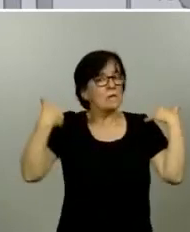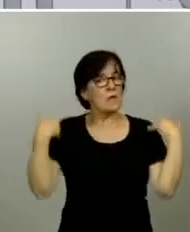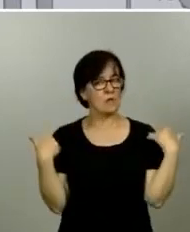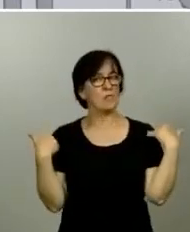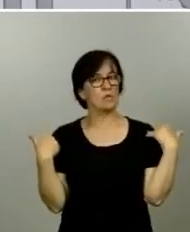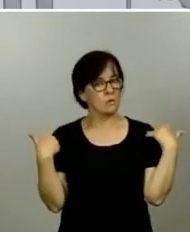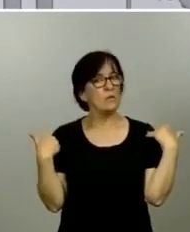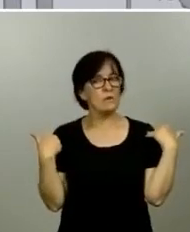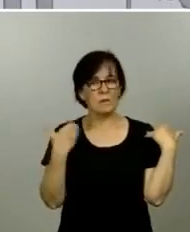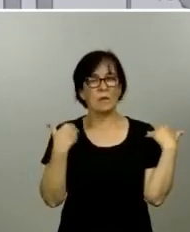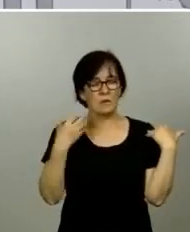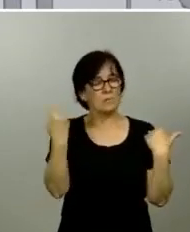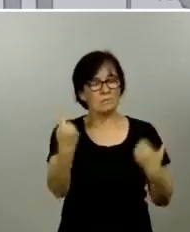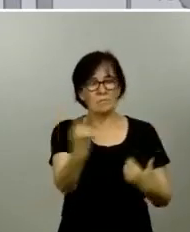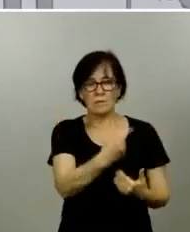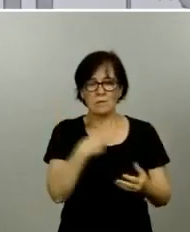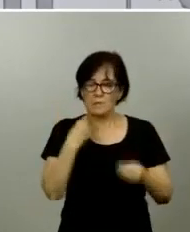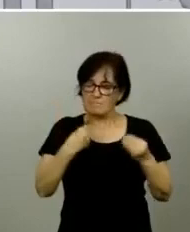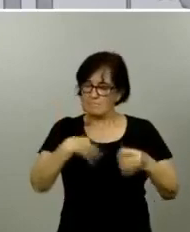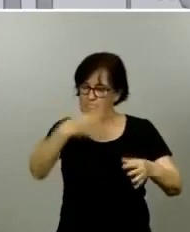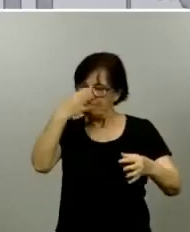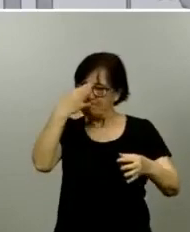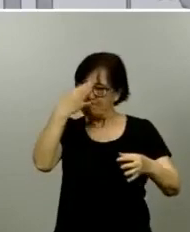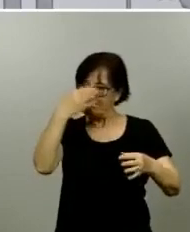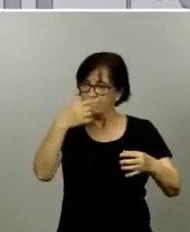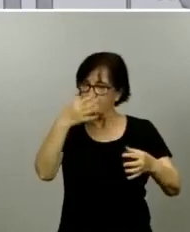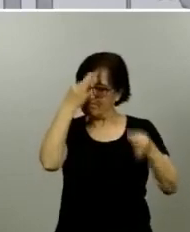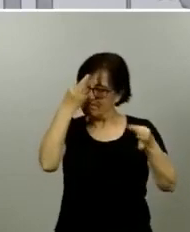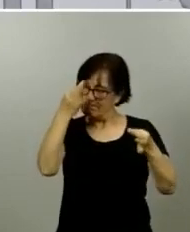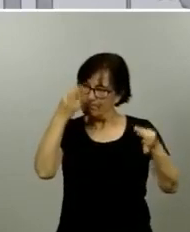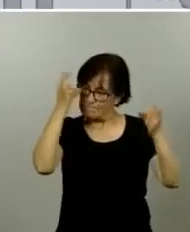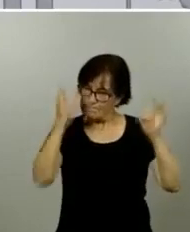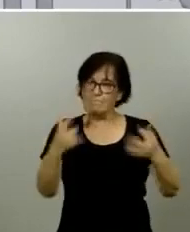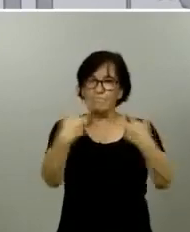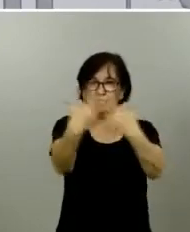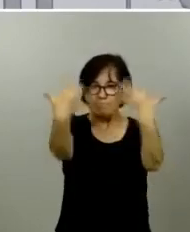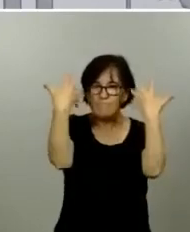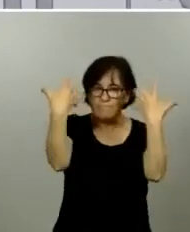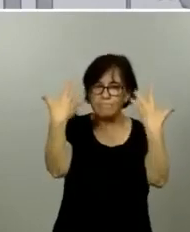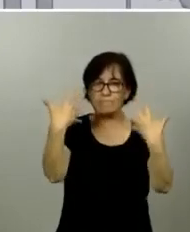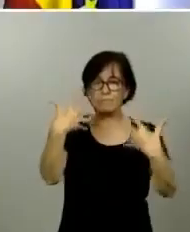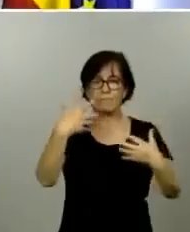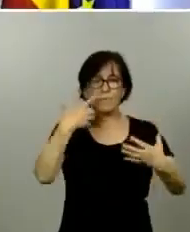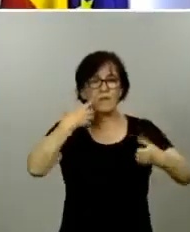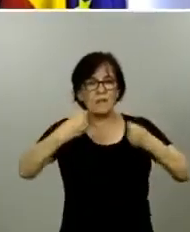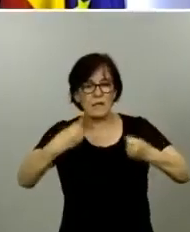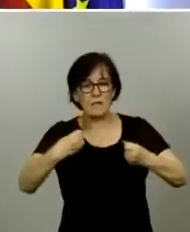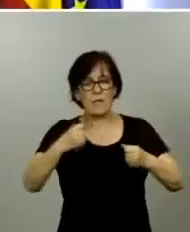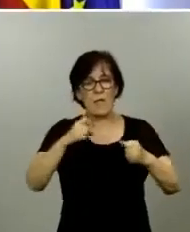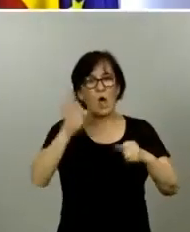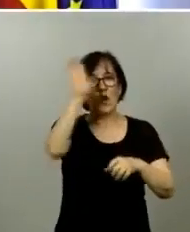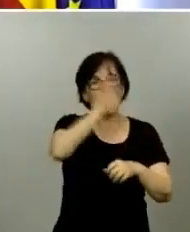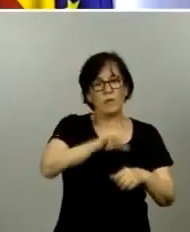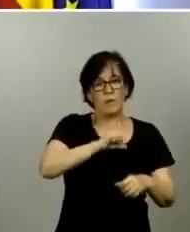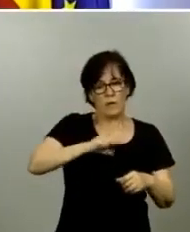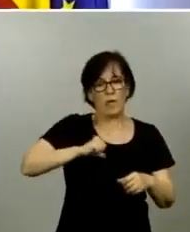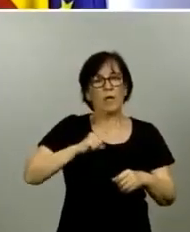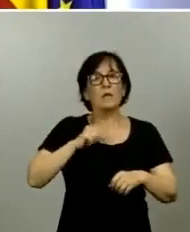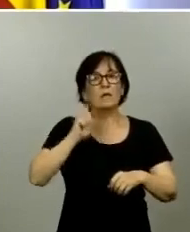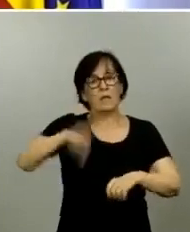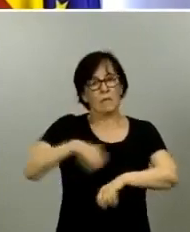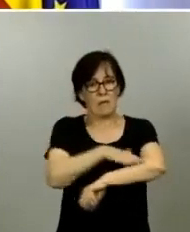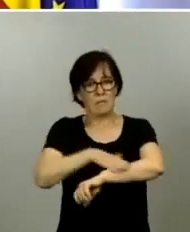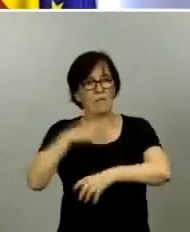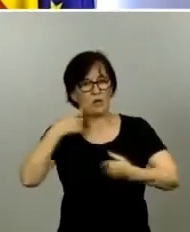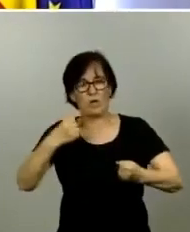y a ciñirnos a aquellas recomendaciones de las autoridades sanitarias, de las comunidades autónomas y del propio Ministerio de Sanidad. Es muy